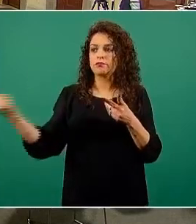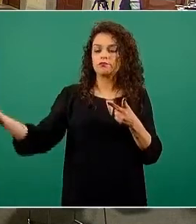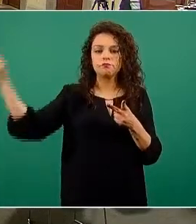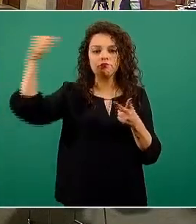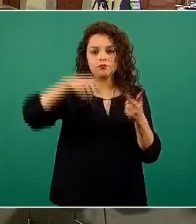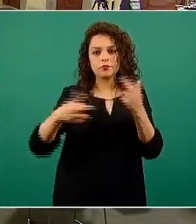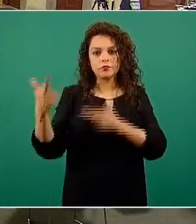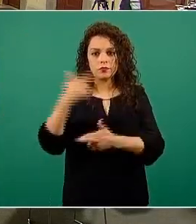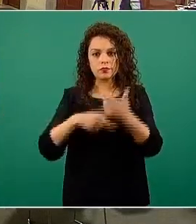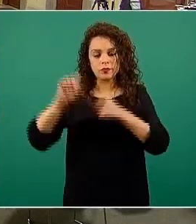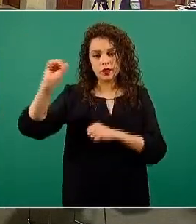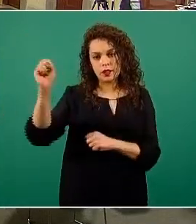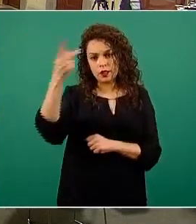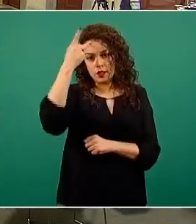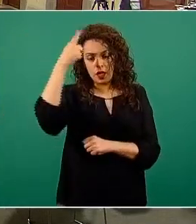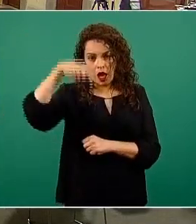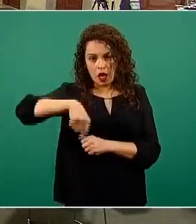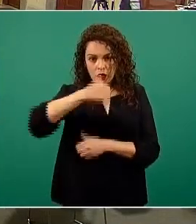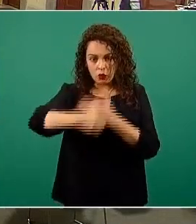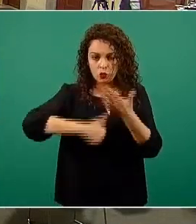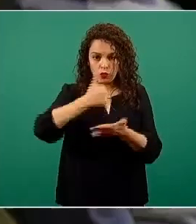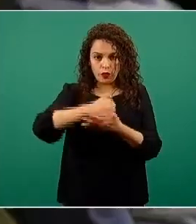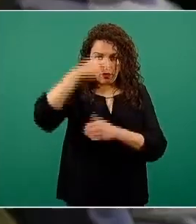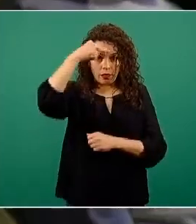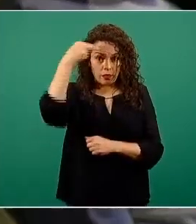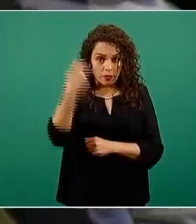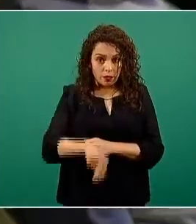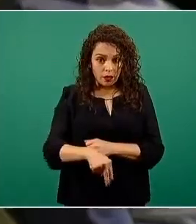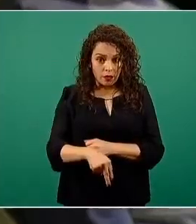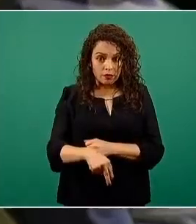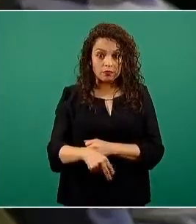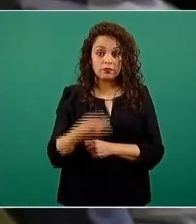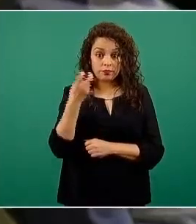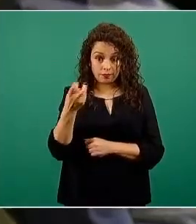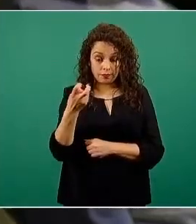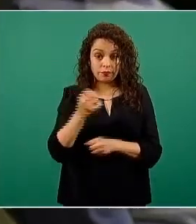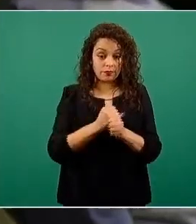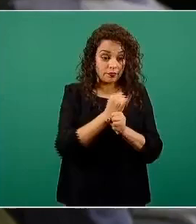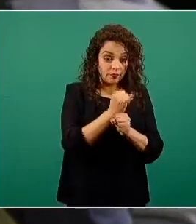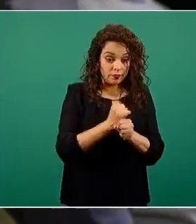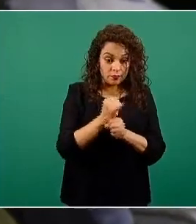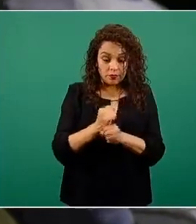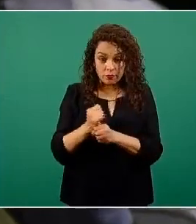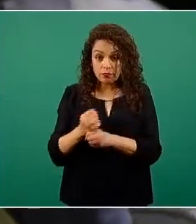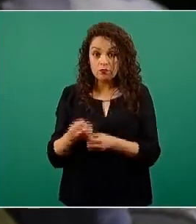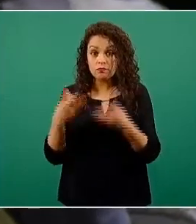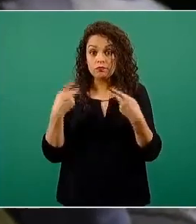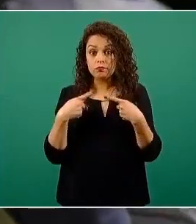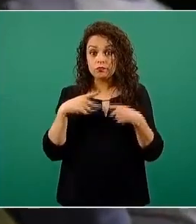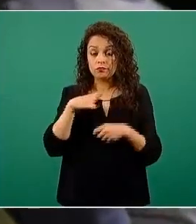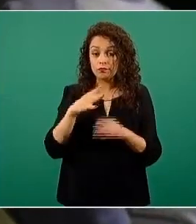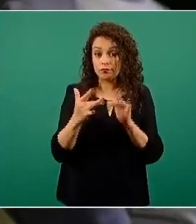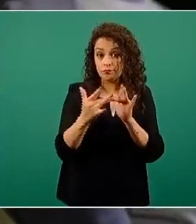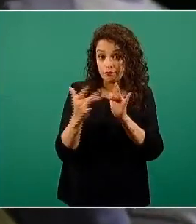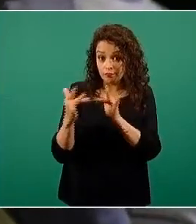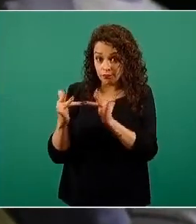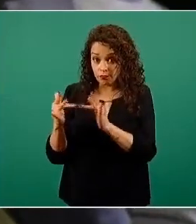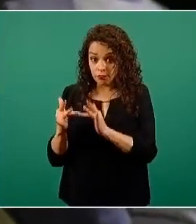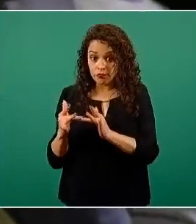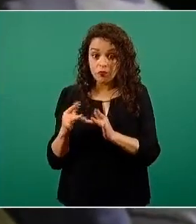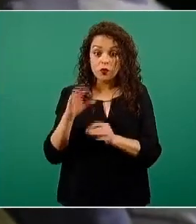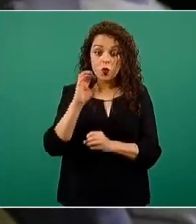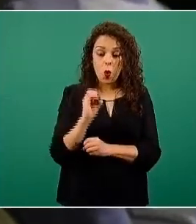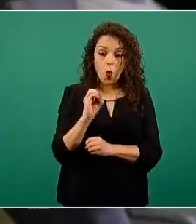San Luis Potosí a la Ciudad de México, si ahí también va a haber un rastreo de contactos o de